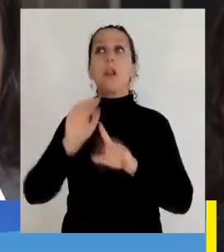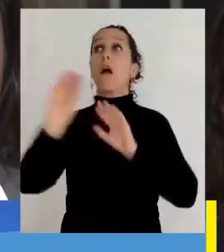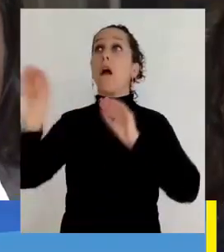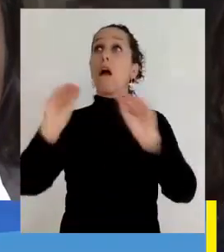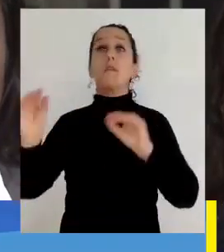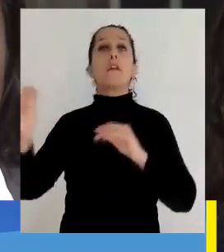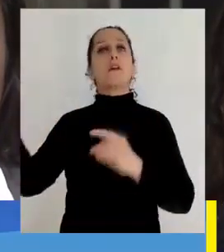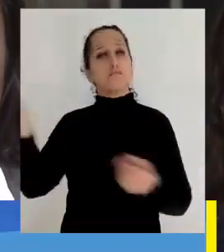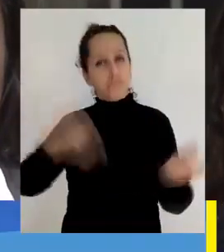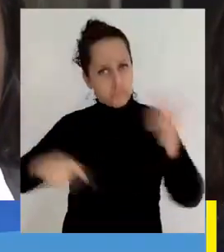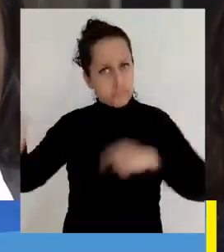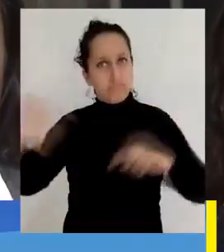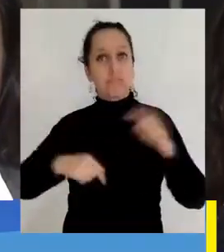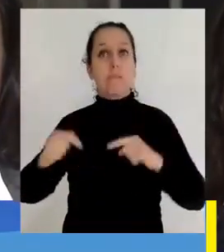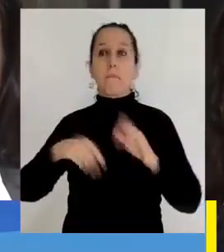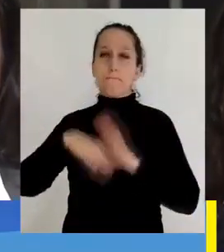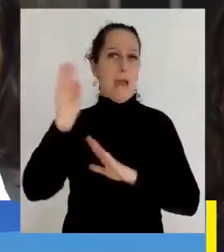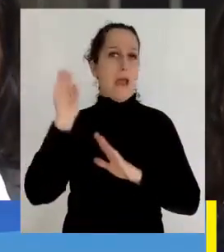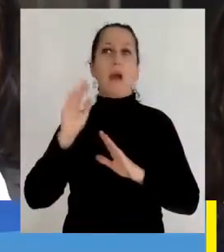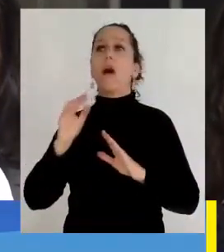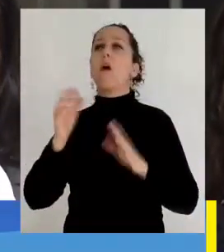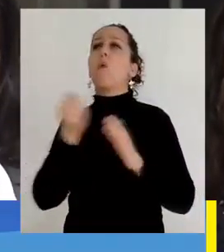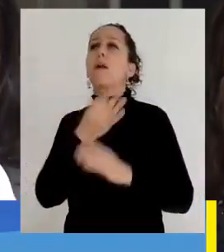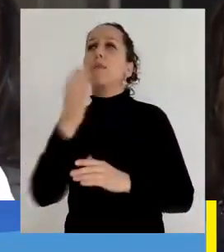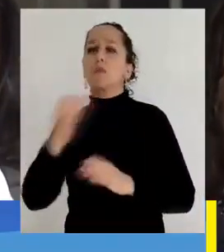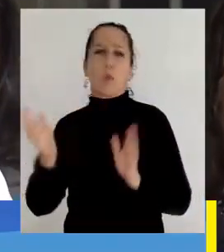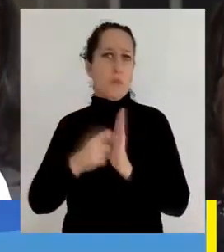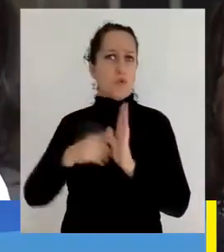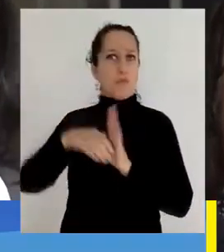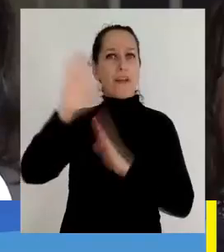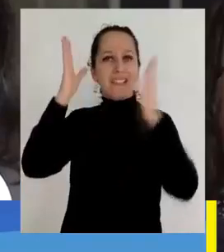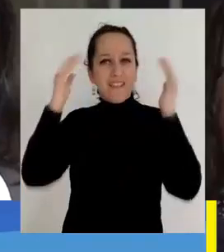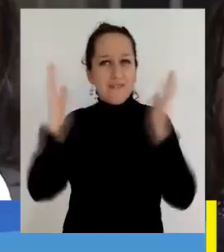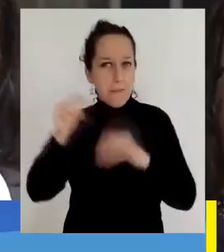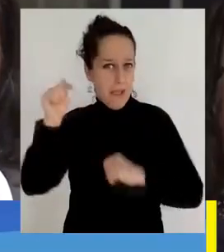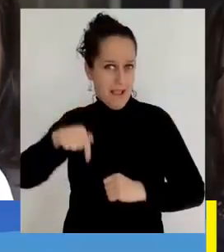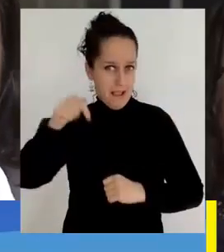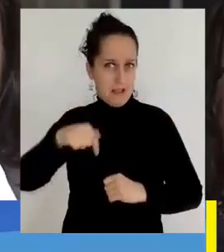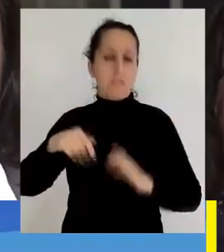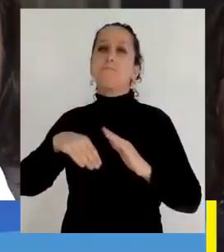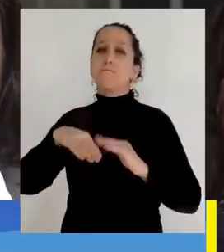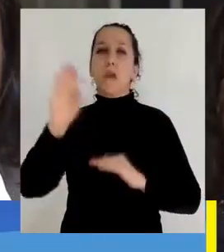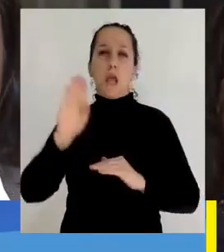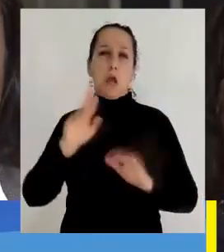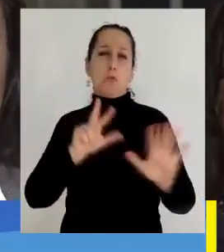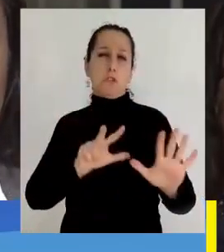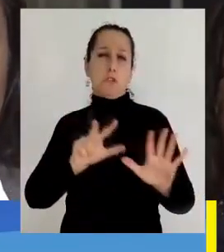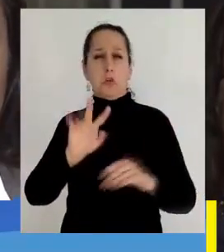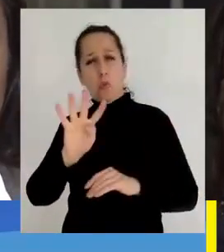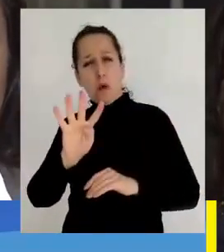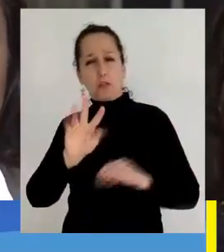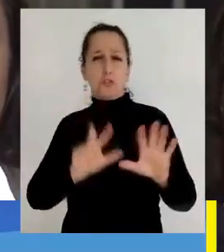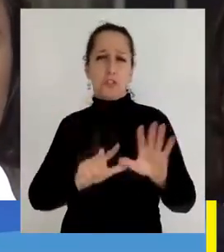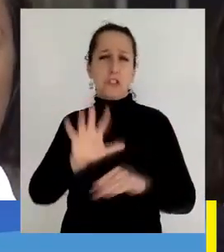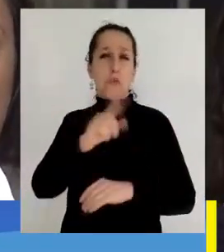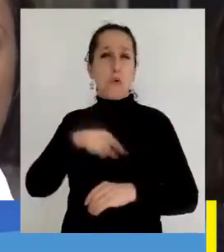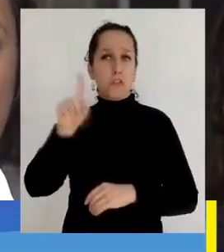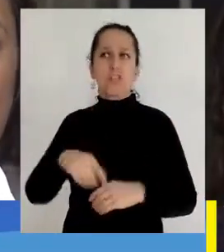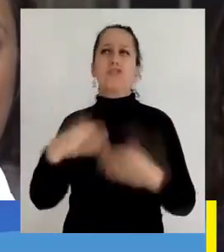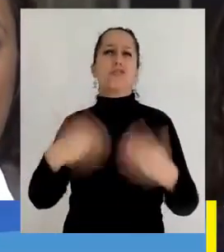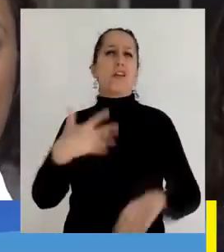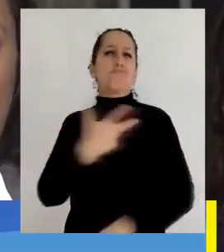acudido a nuestro llamado. Este es el CEFAN que más, porcentualmente, más vacunas ha puesto. Estamos por sobre el 84, 85